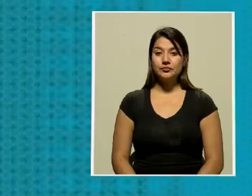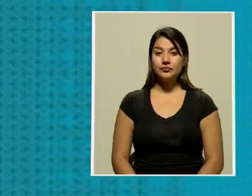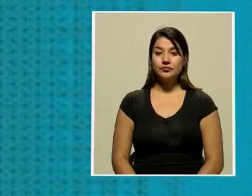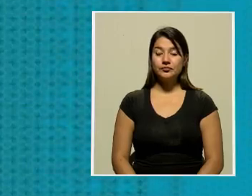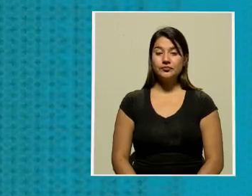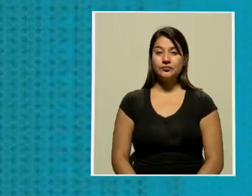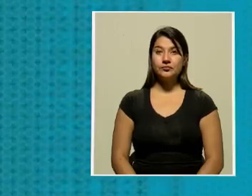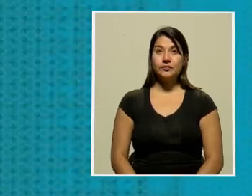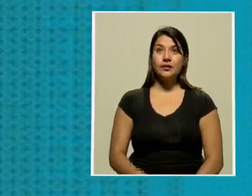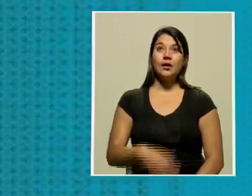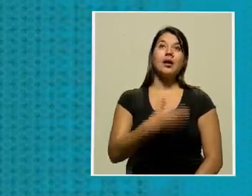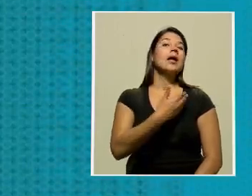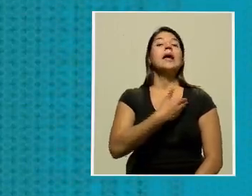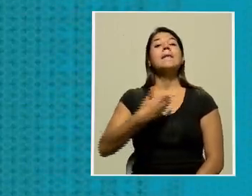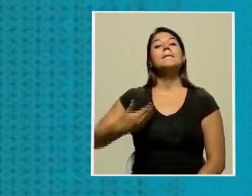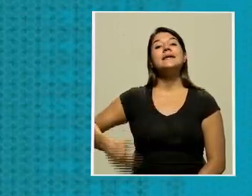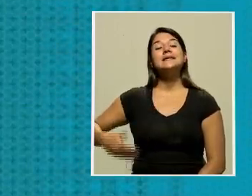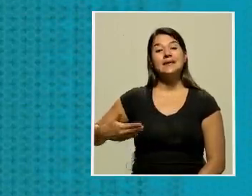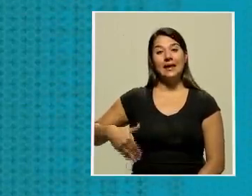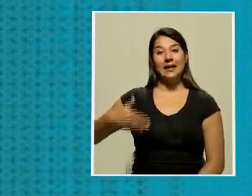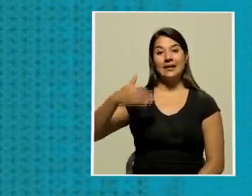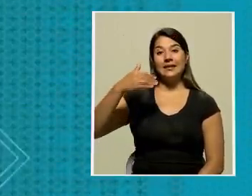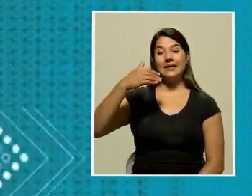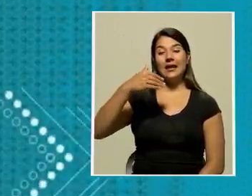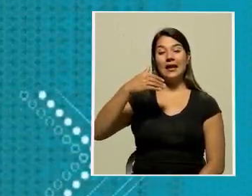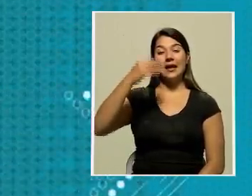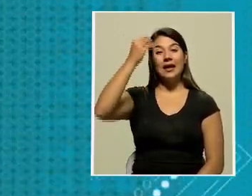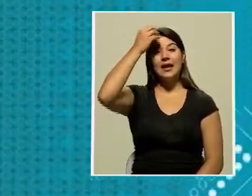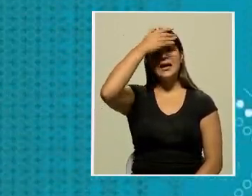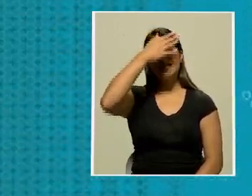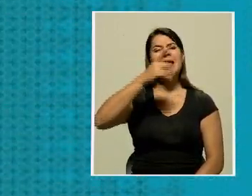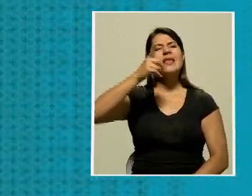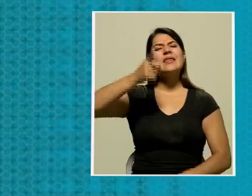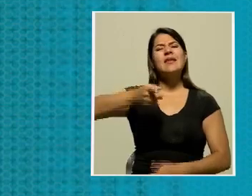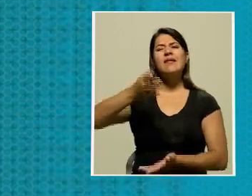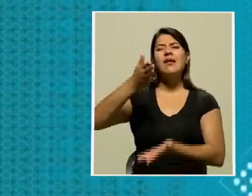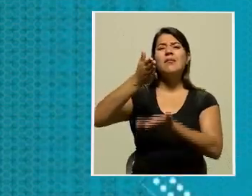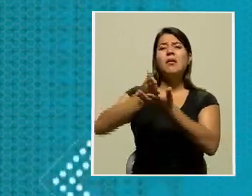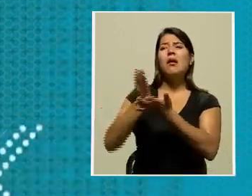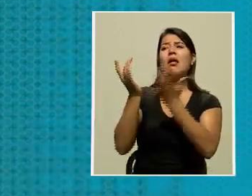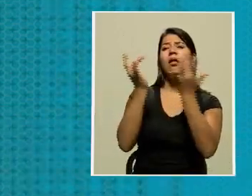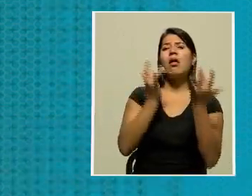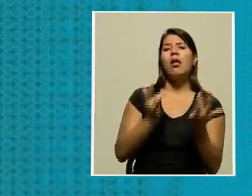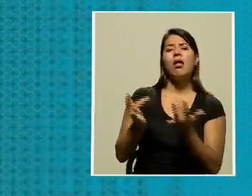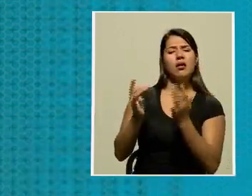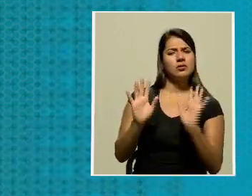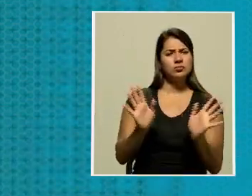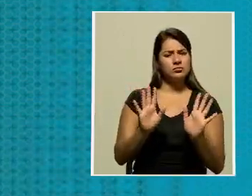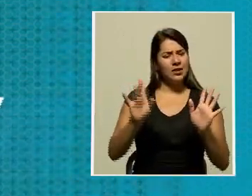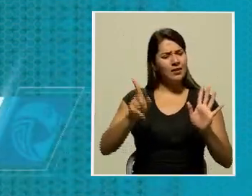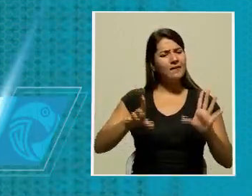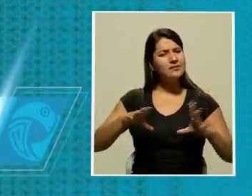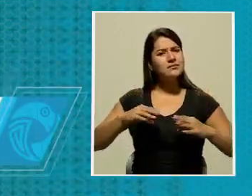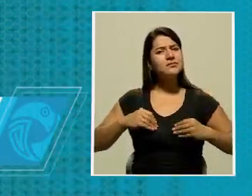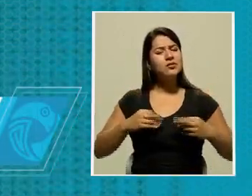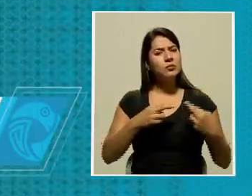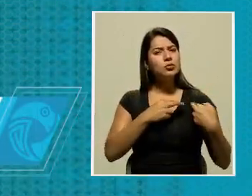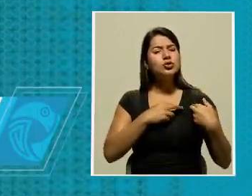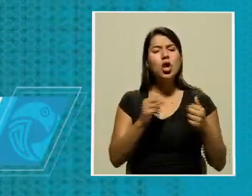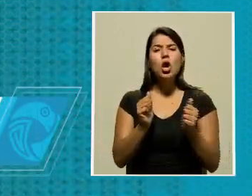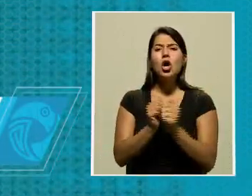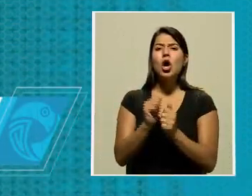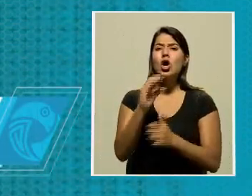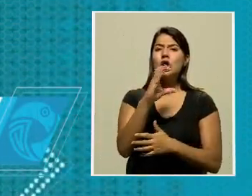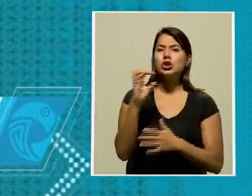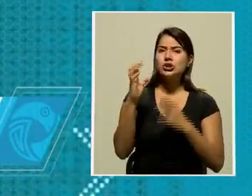El presidente Carlos Alvarado debe dejar de victimizarse y ser responsable con los costarricenses que lo eligieron.